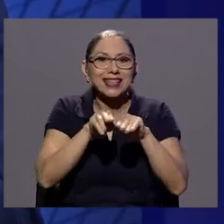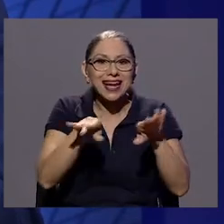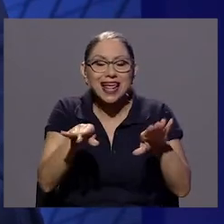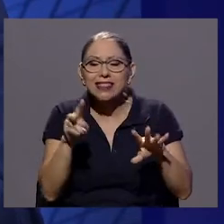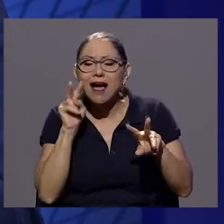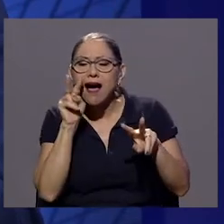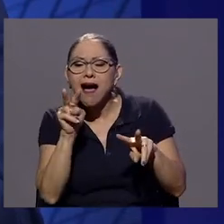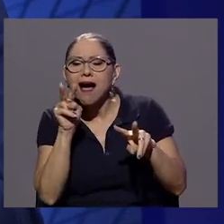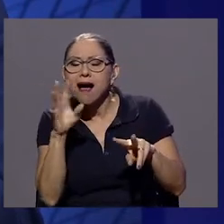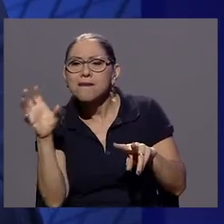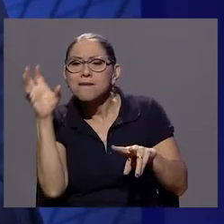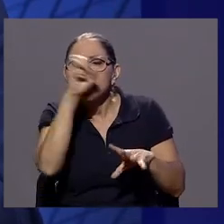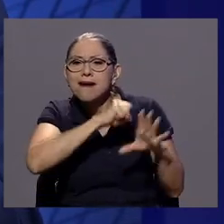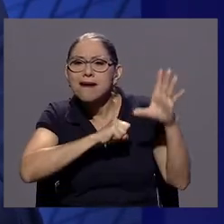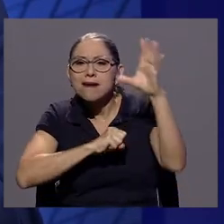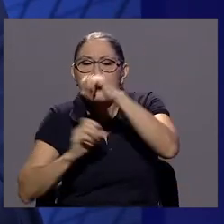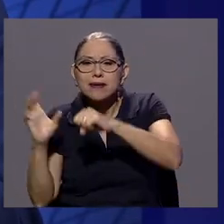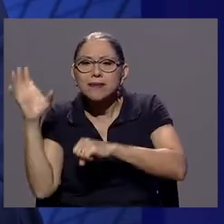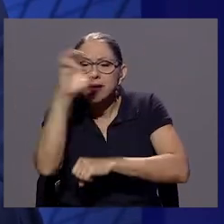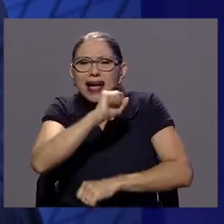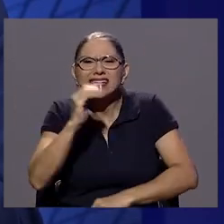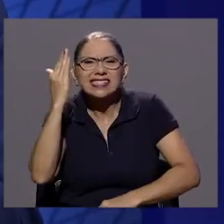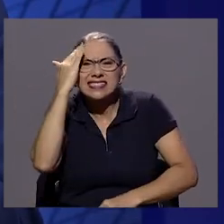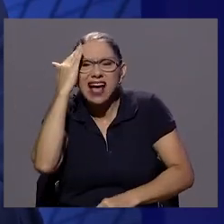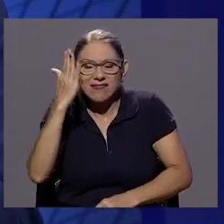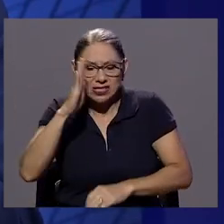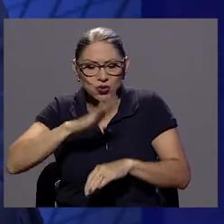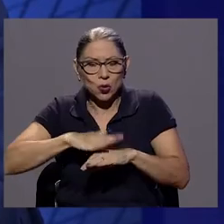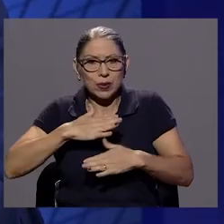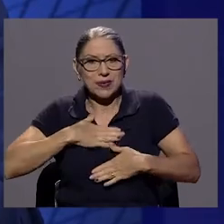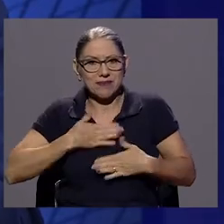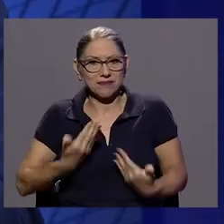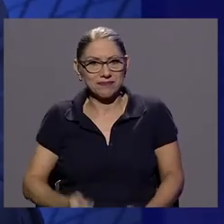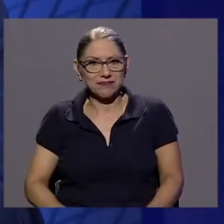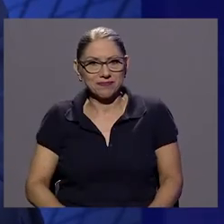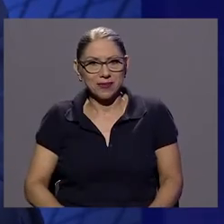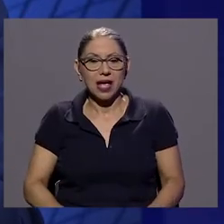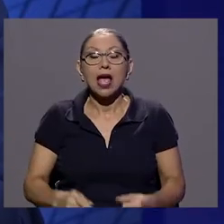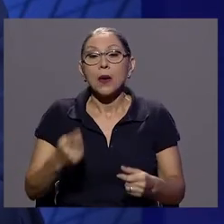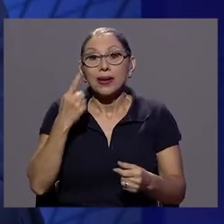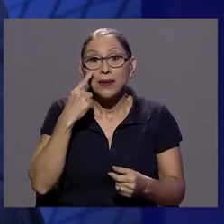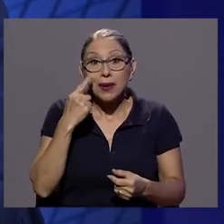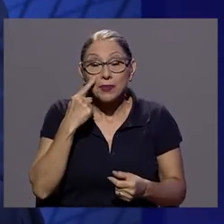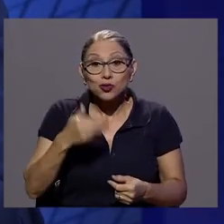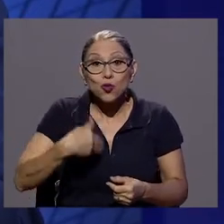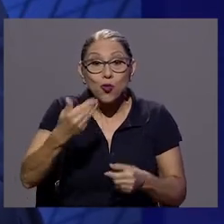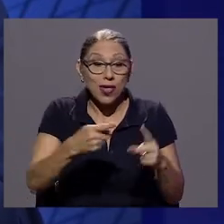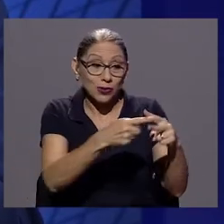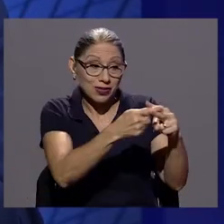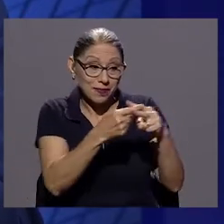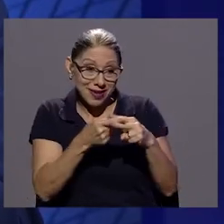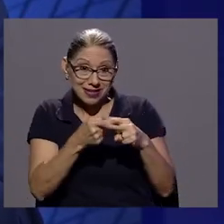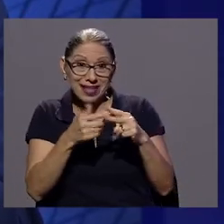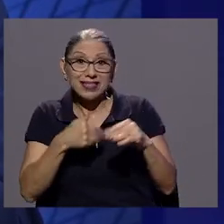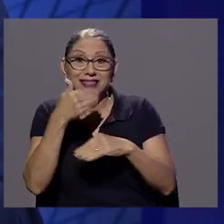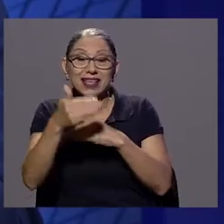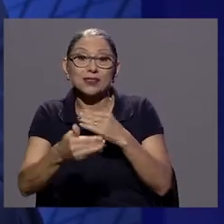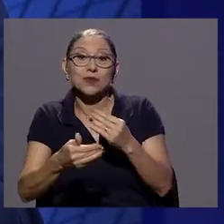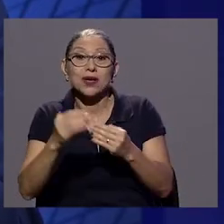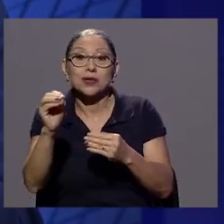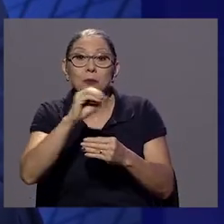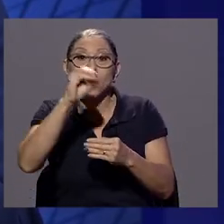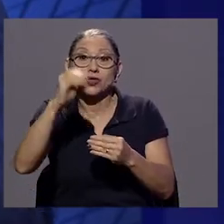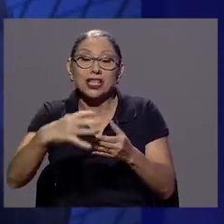Ahora, lo que hemos visto es que las tasas de interés efectivamente es un problema para cierto grupo de